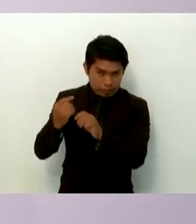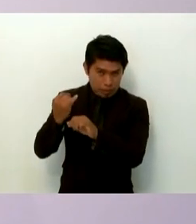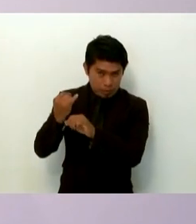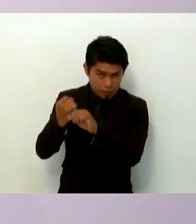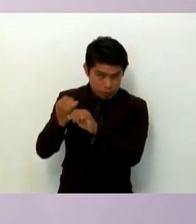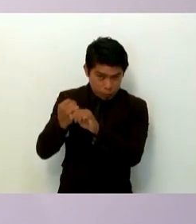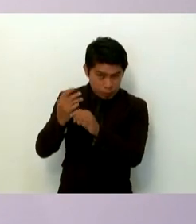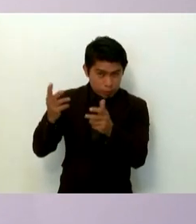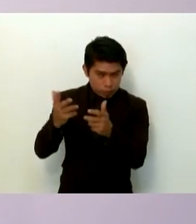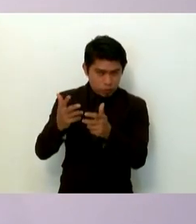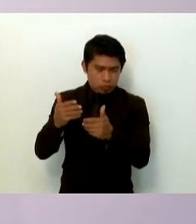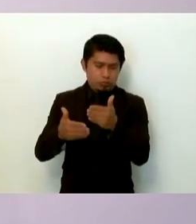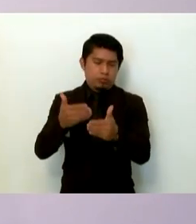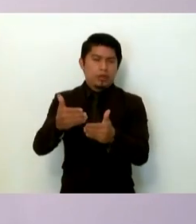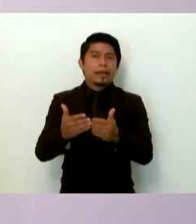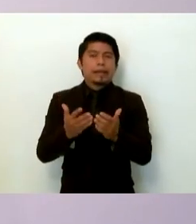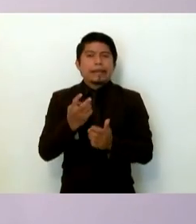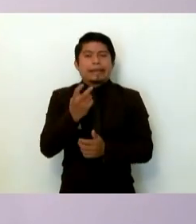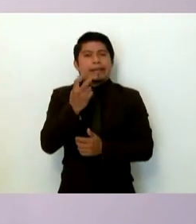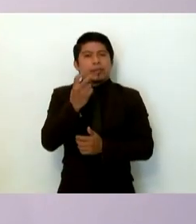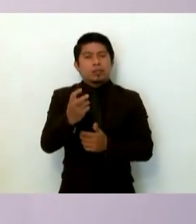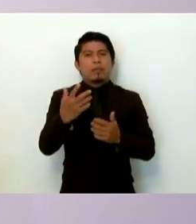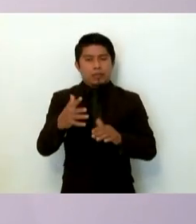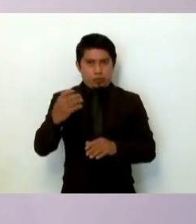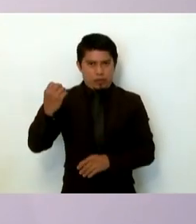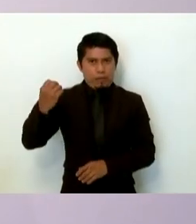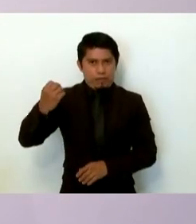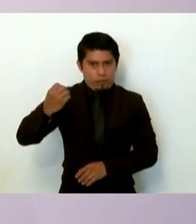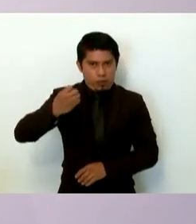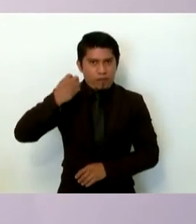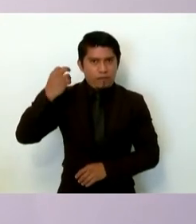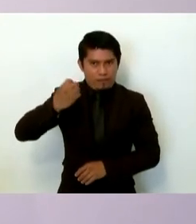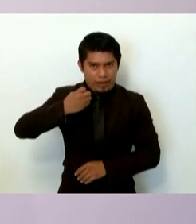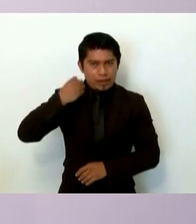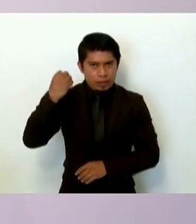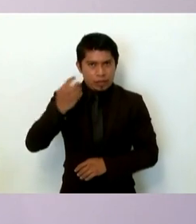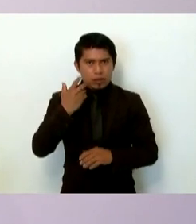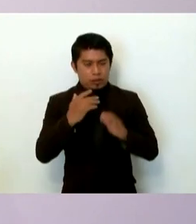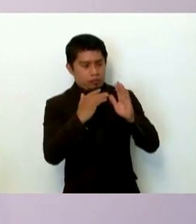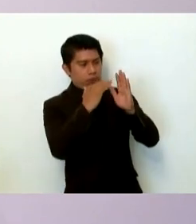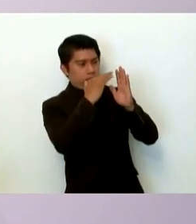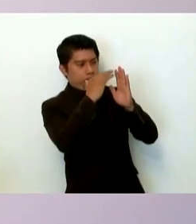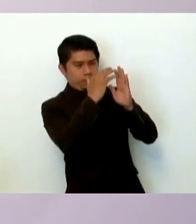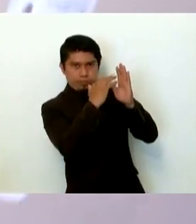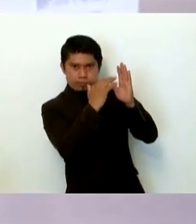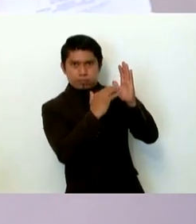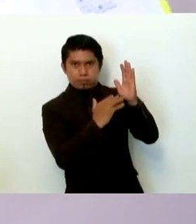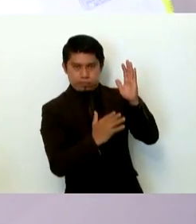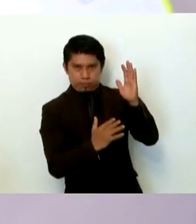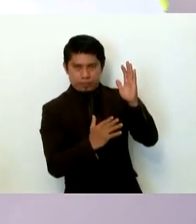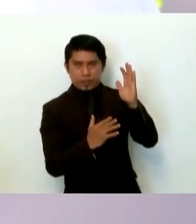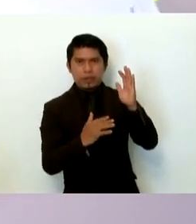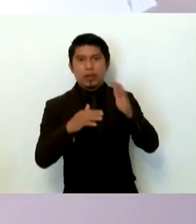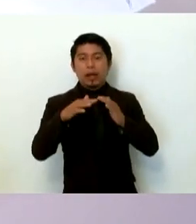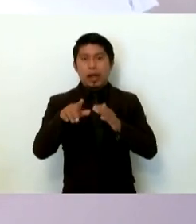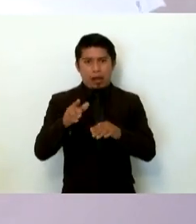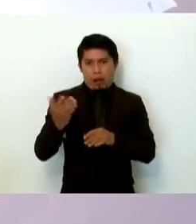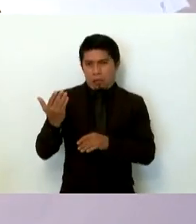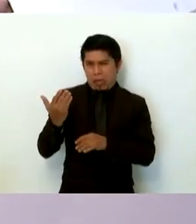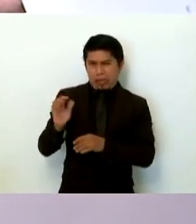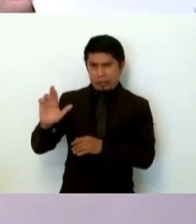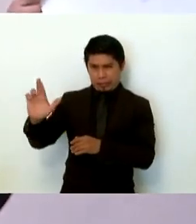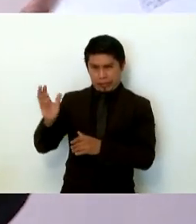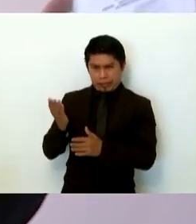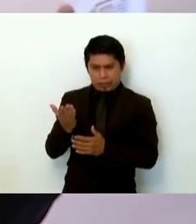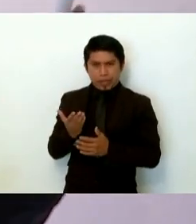Claro, esto va a ser una conferencia sui generis, un informe sui generis. Acabo de recibir hace